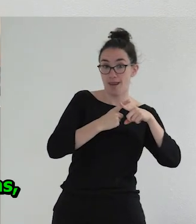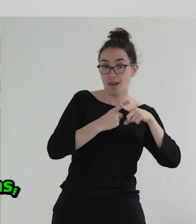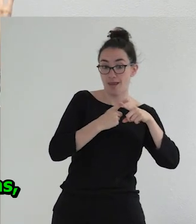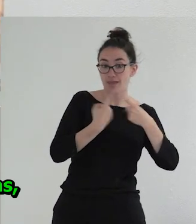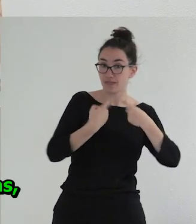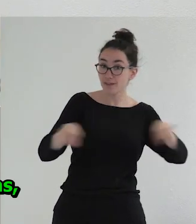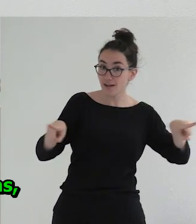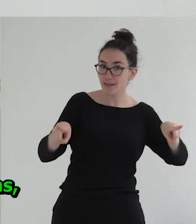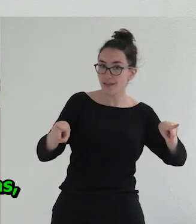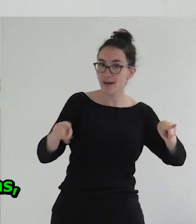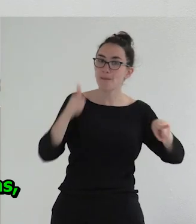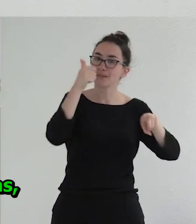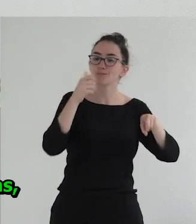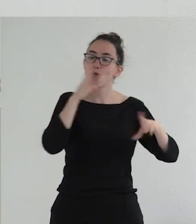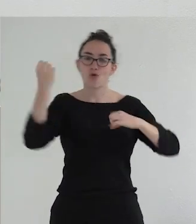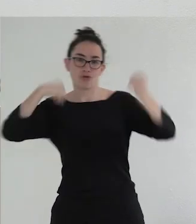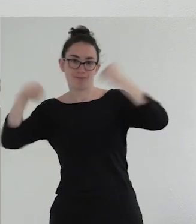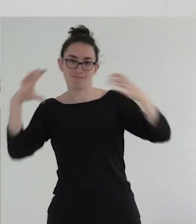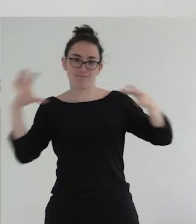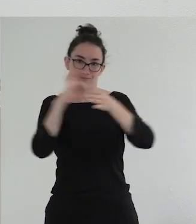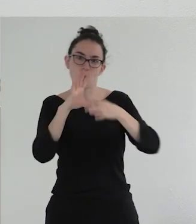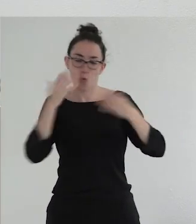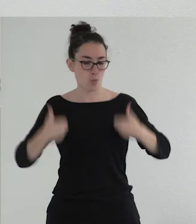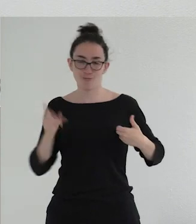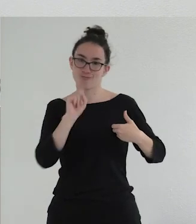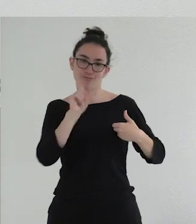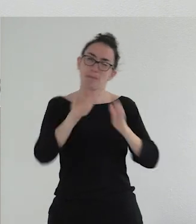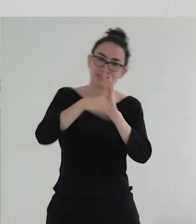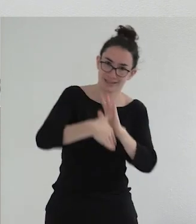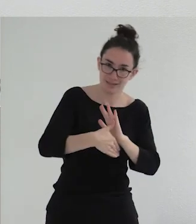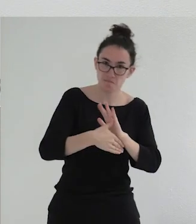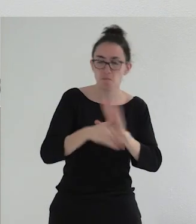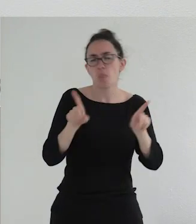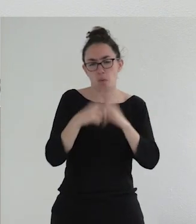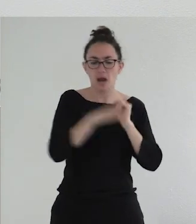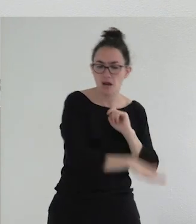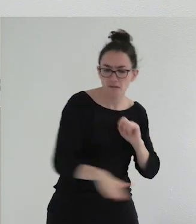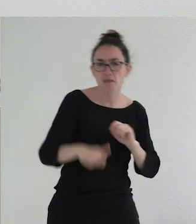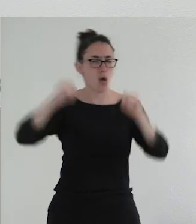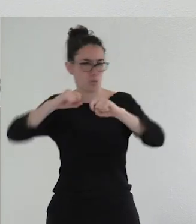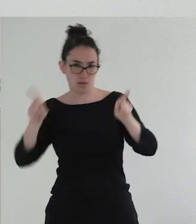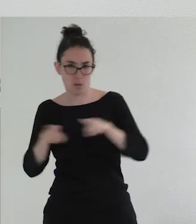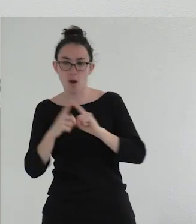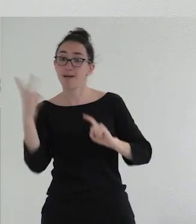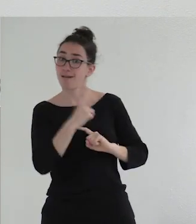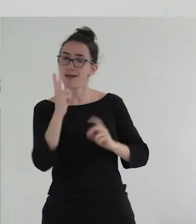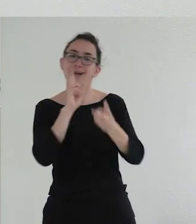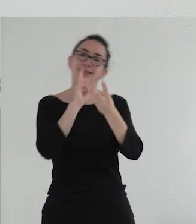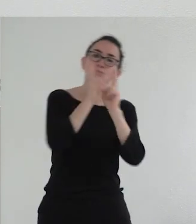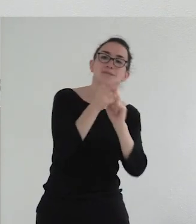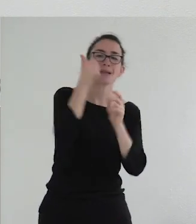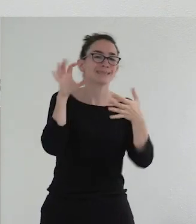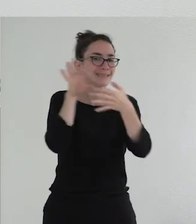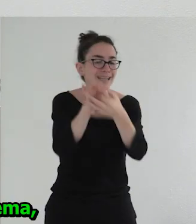atribuyendo expresiones dicotómicas que no en el propio cuerpo. Sea como sea, ni adultos ni personas más pequeñas logran contestar esa pregunta con una respuesta relativa